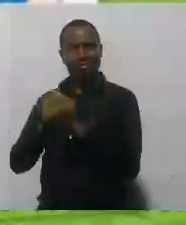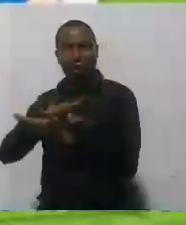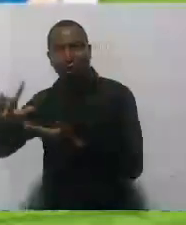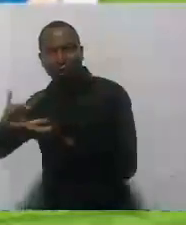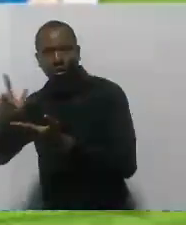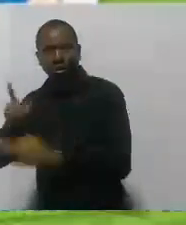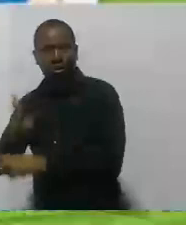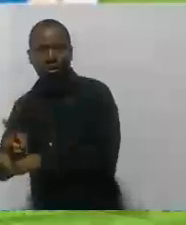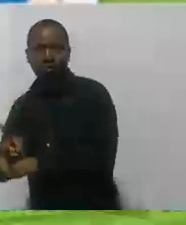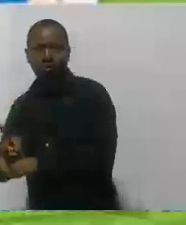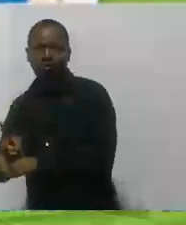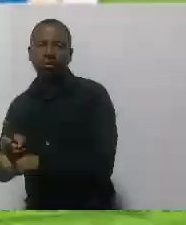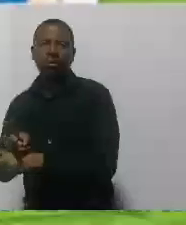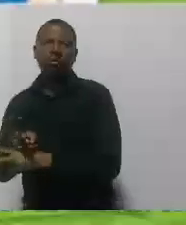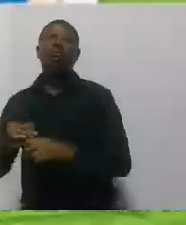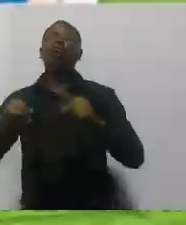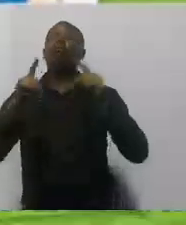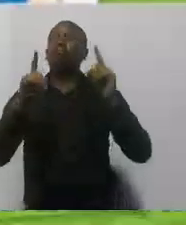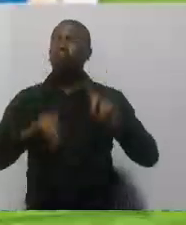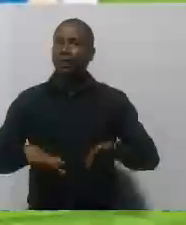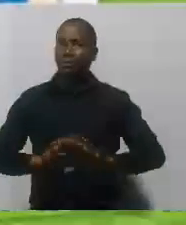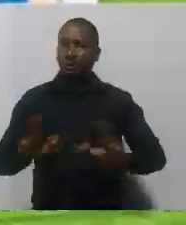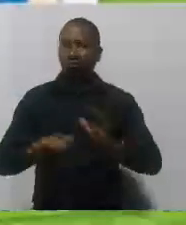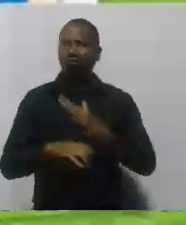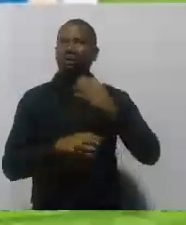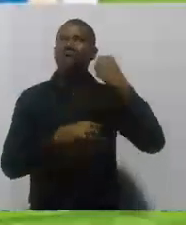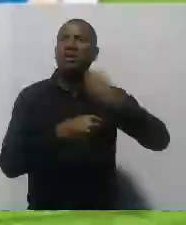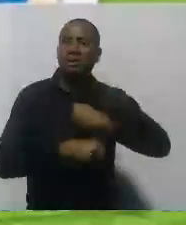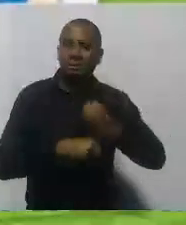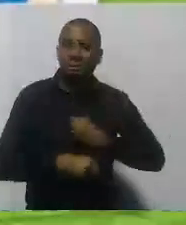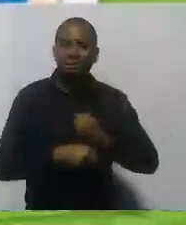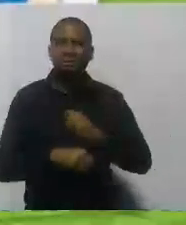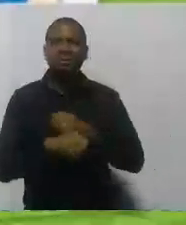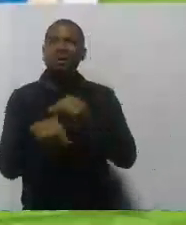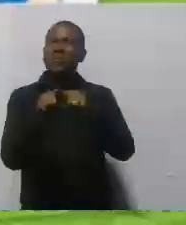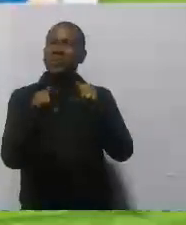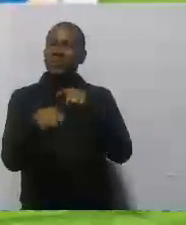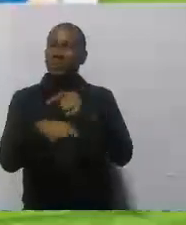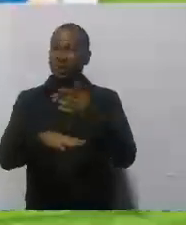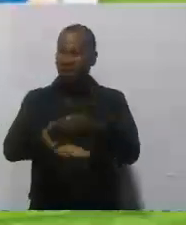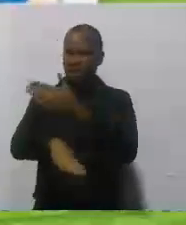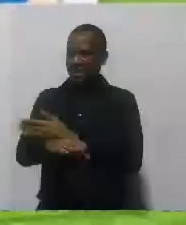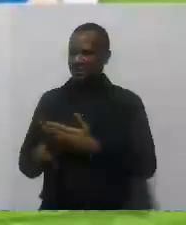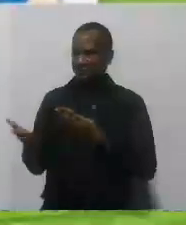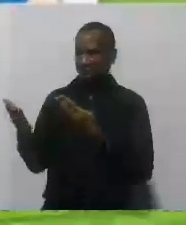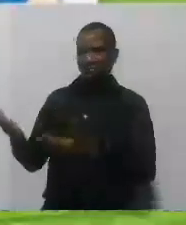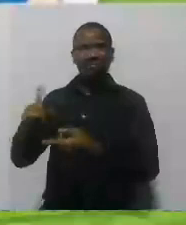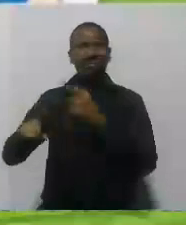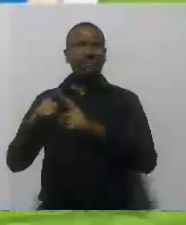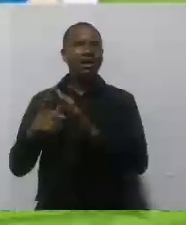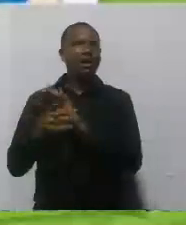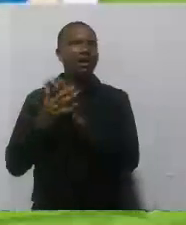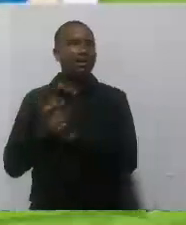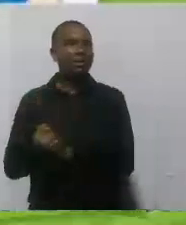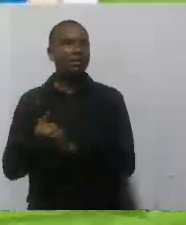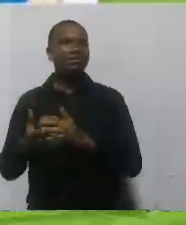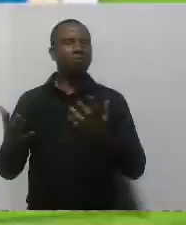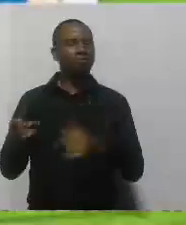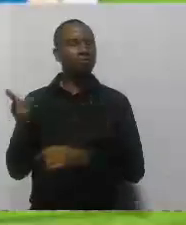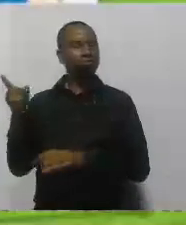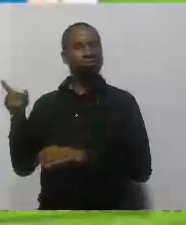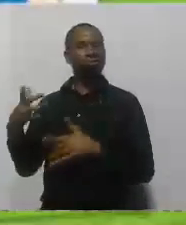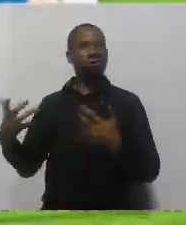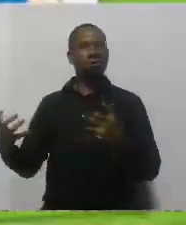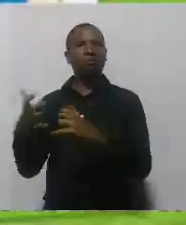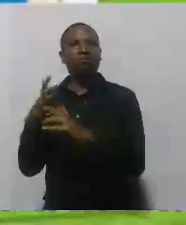unos trabajos, como lo mencionaba hace un momento mi amiga, de que nosotros hacemos